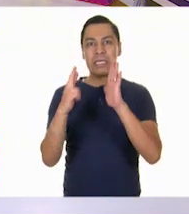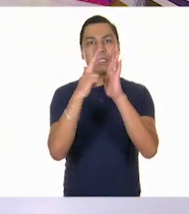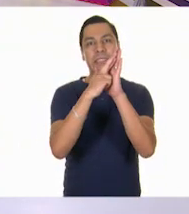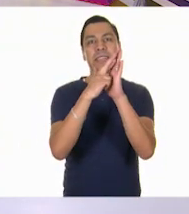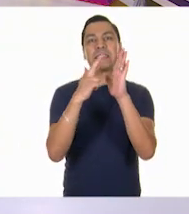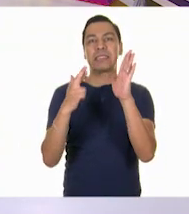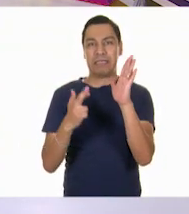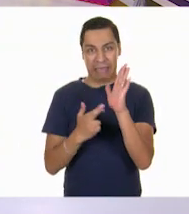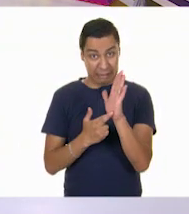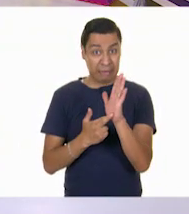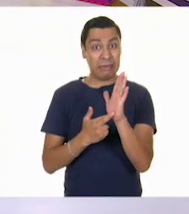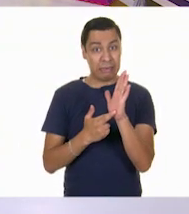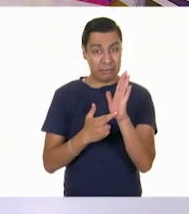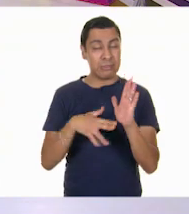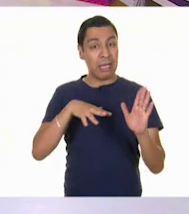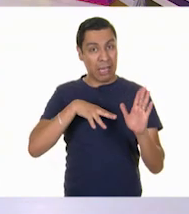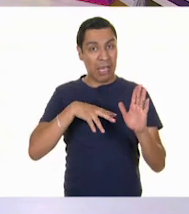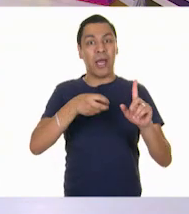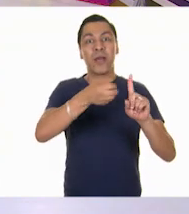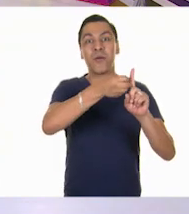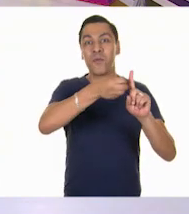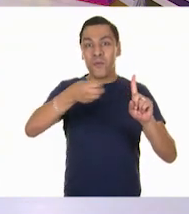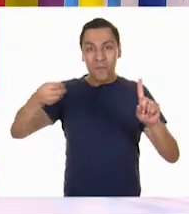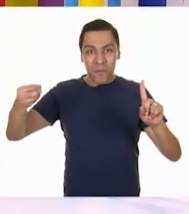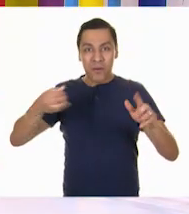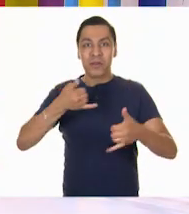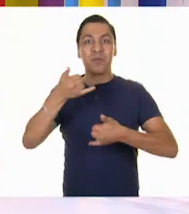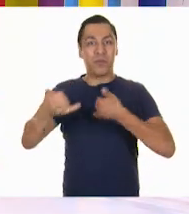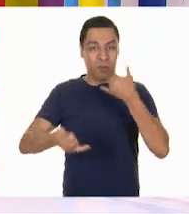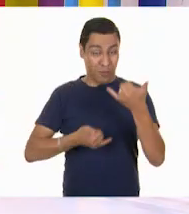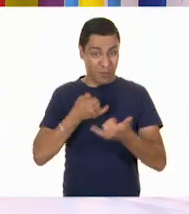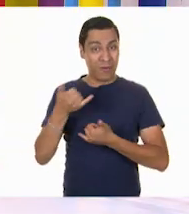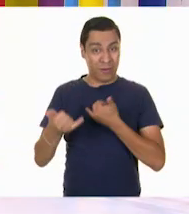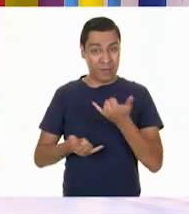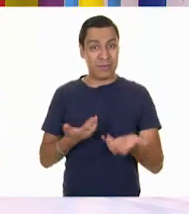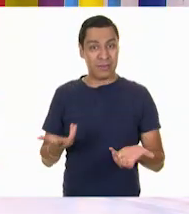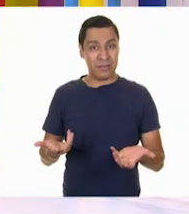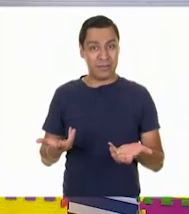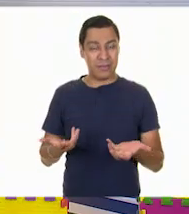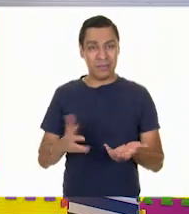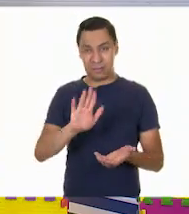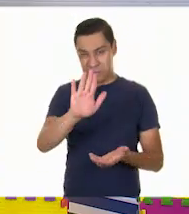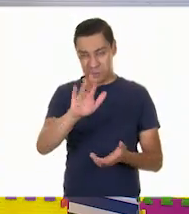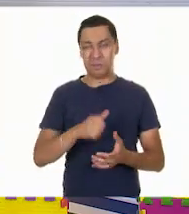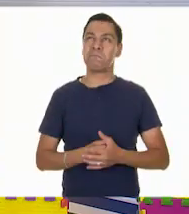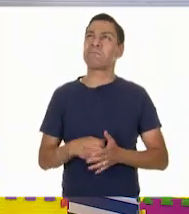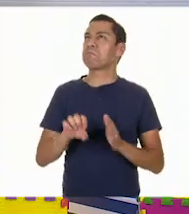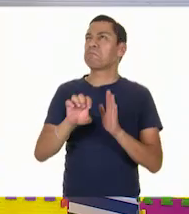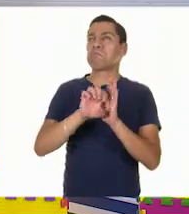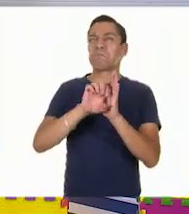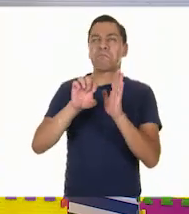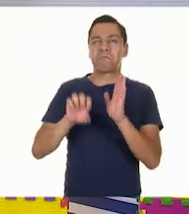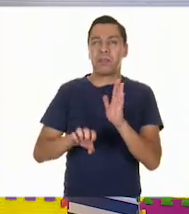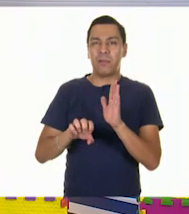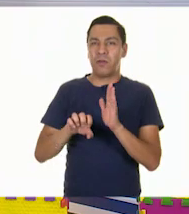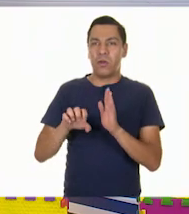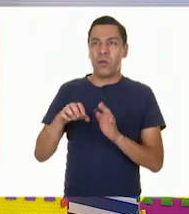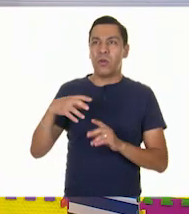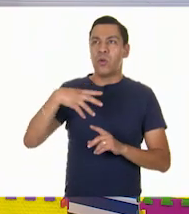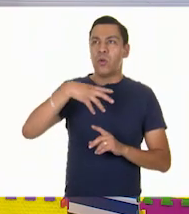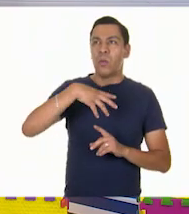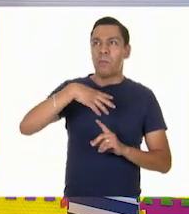¿Las reglas? Por supuesto. ¿Son importantes? Son muy importantes. Sin embargo, por ejemplo, para jugar con el papalote,